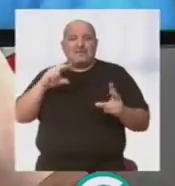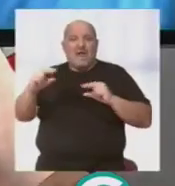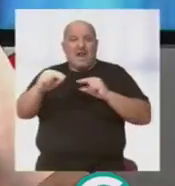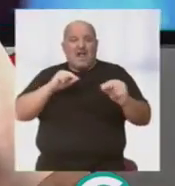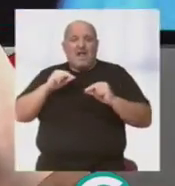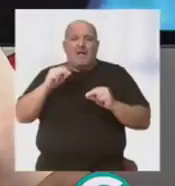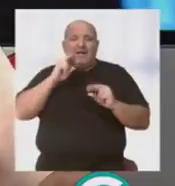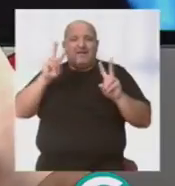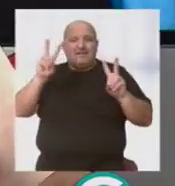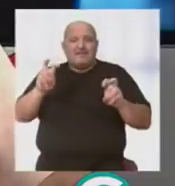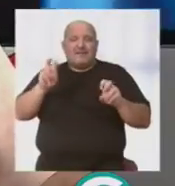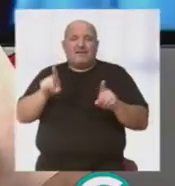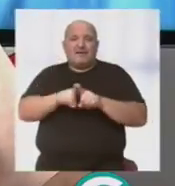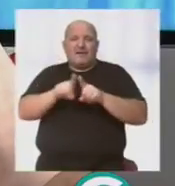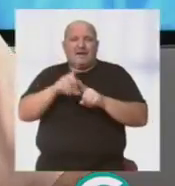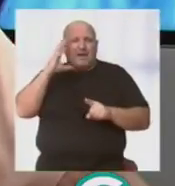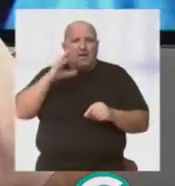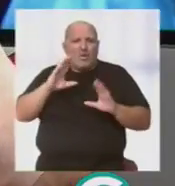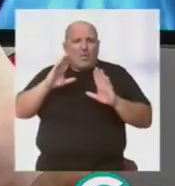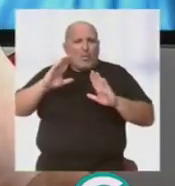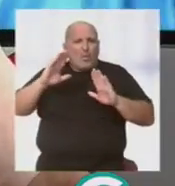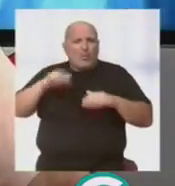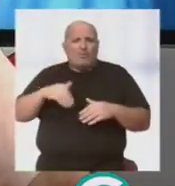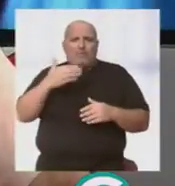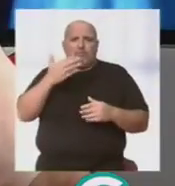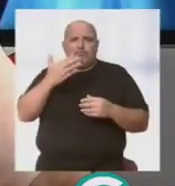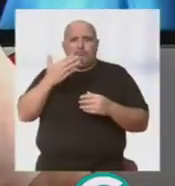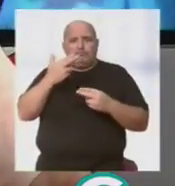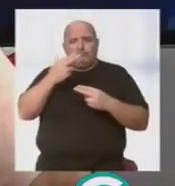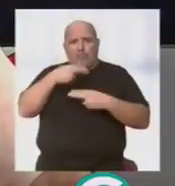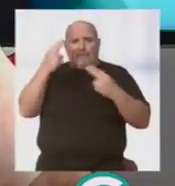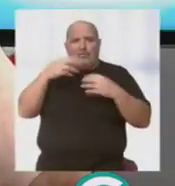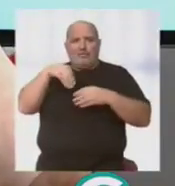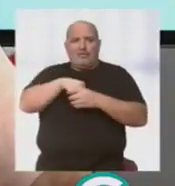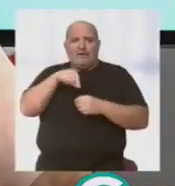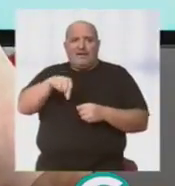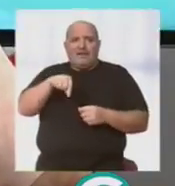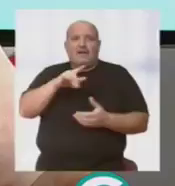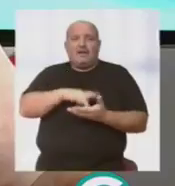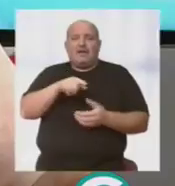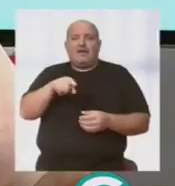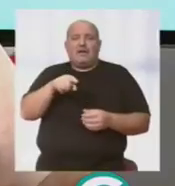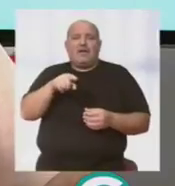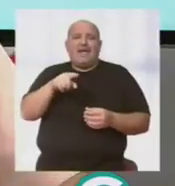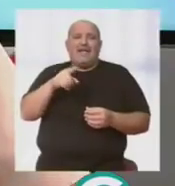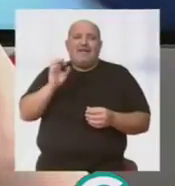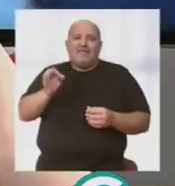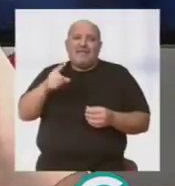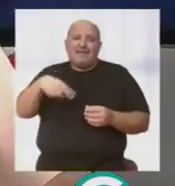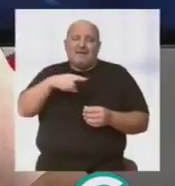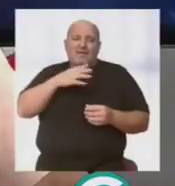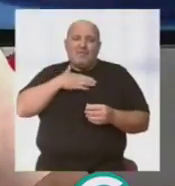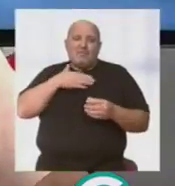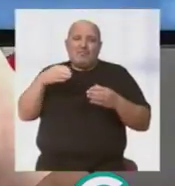tuvimos allí fue precisamente, que creo que fue la última que dio en público Fernando Guiñones, y claro, ese público